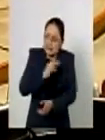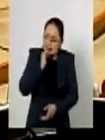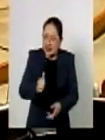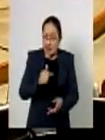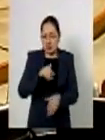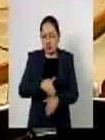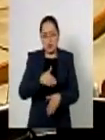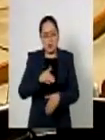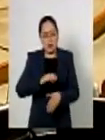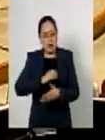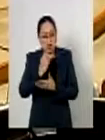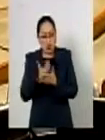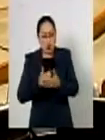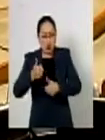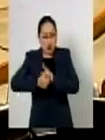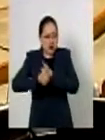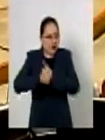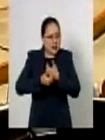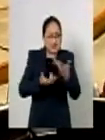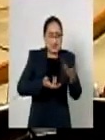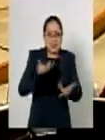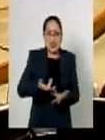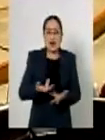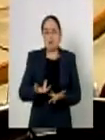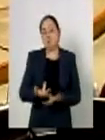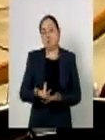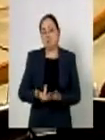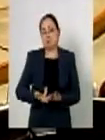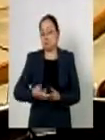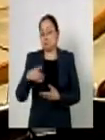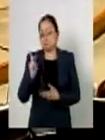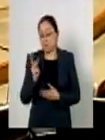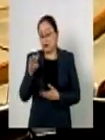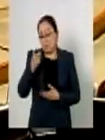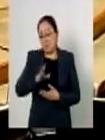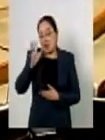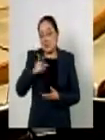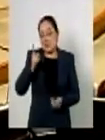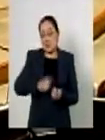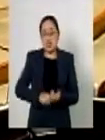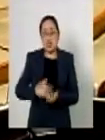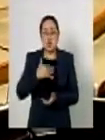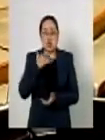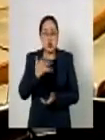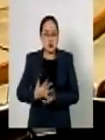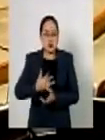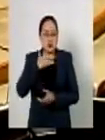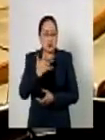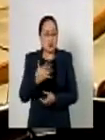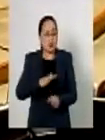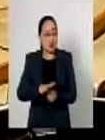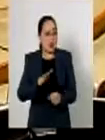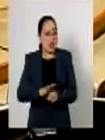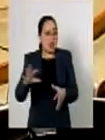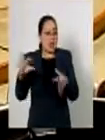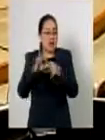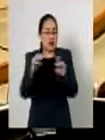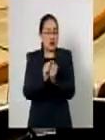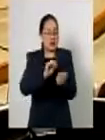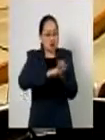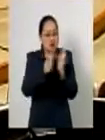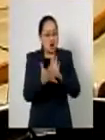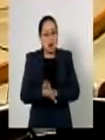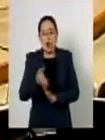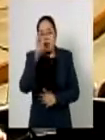procesos licitatorios lo que puede presentarse prestarse a corrupción sin que esté claro qué es